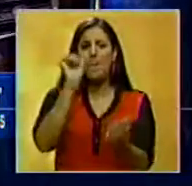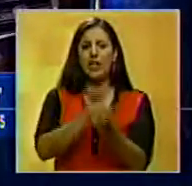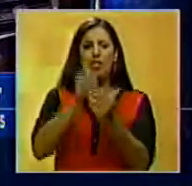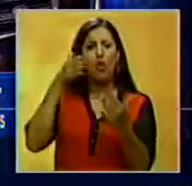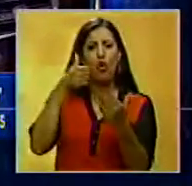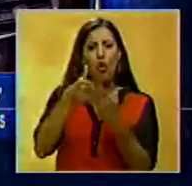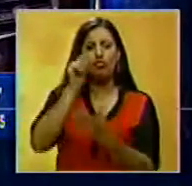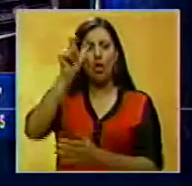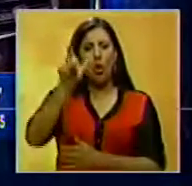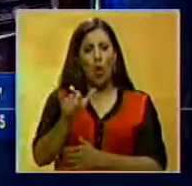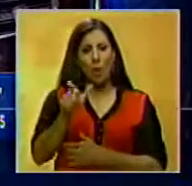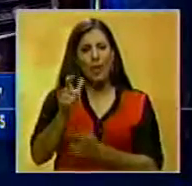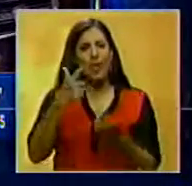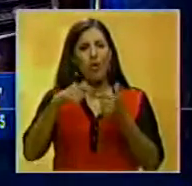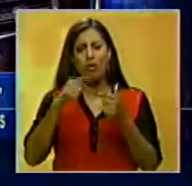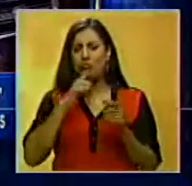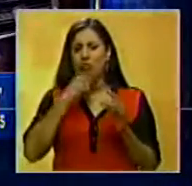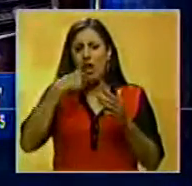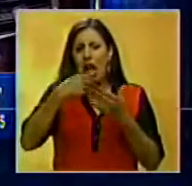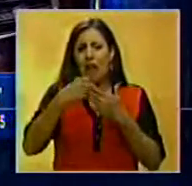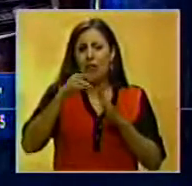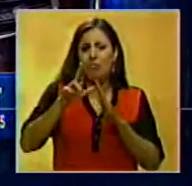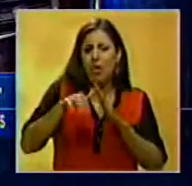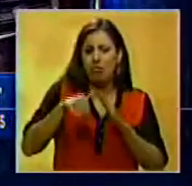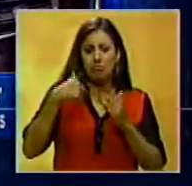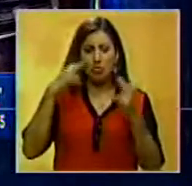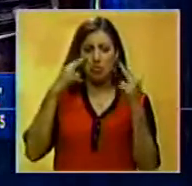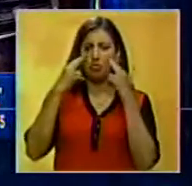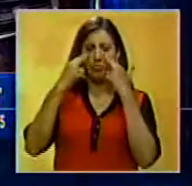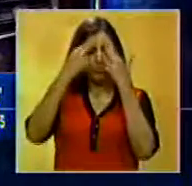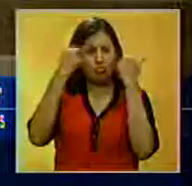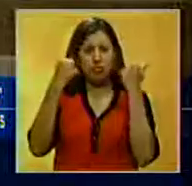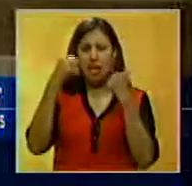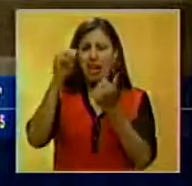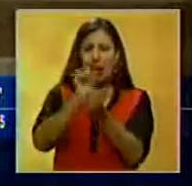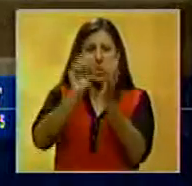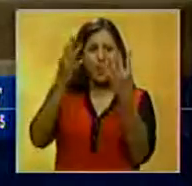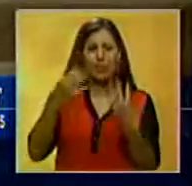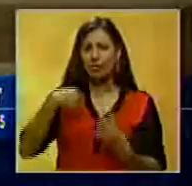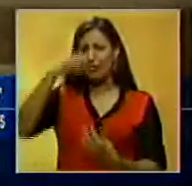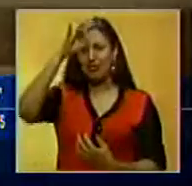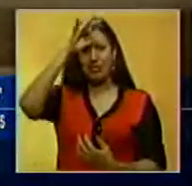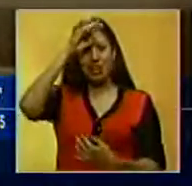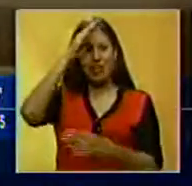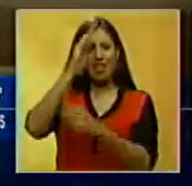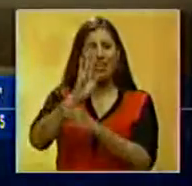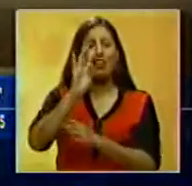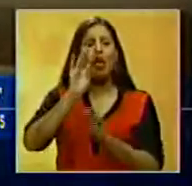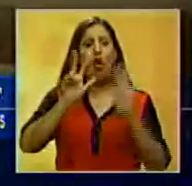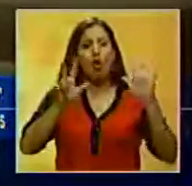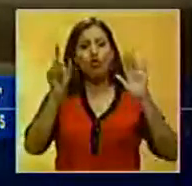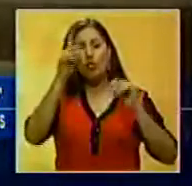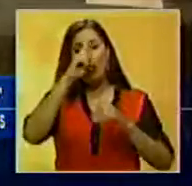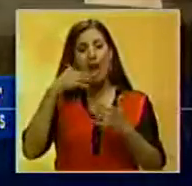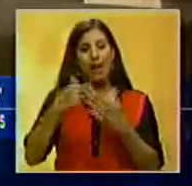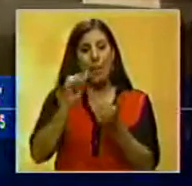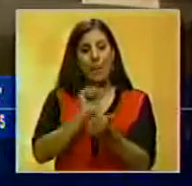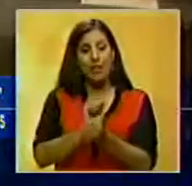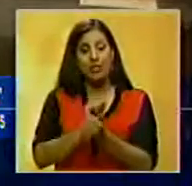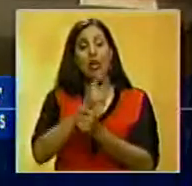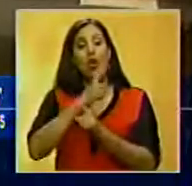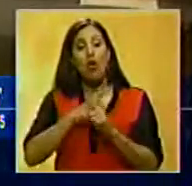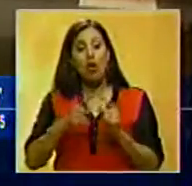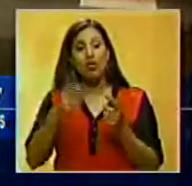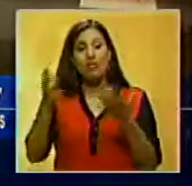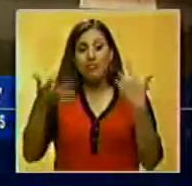contra del activista, en la que no figuraba ningún delito y que desconocían que estaba detenido en Tocuyito y condenado a ocho años de prisión. Aseveró que